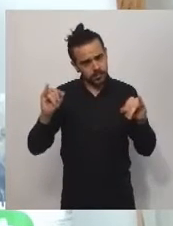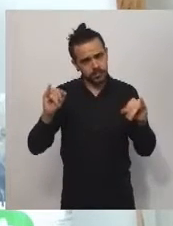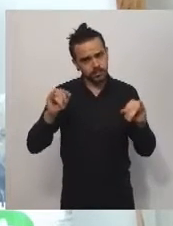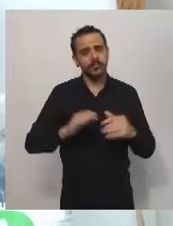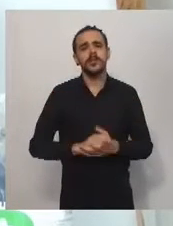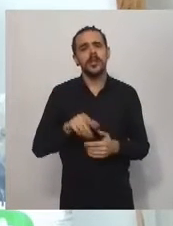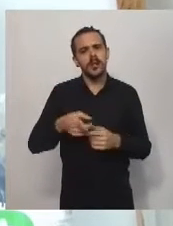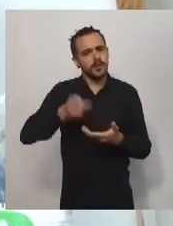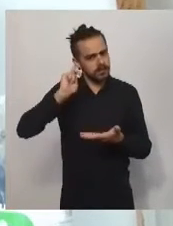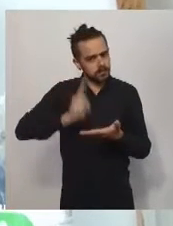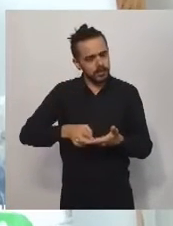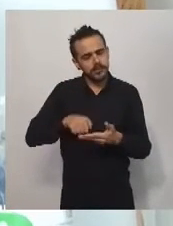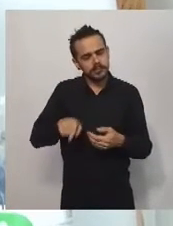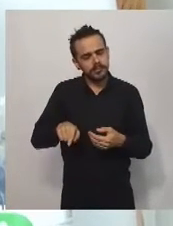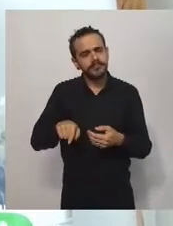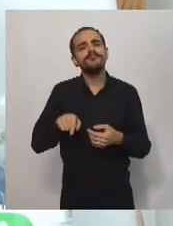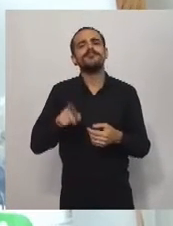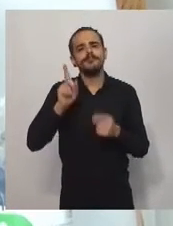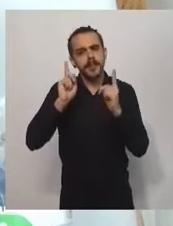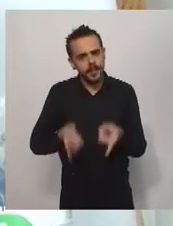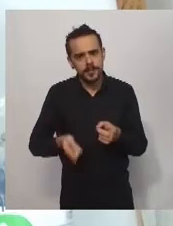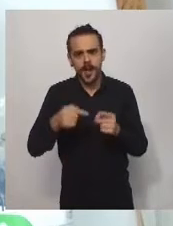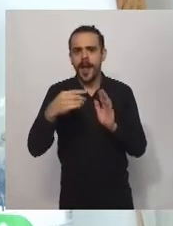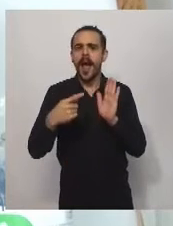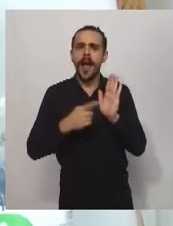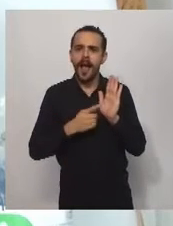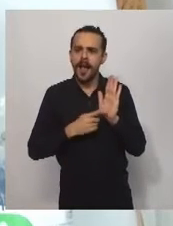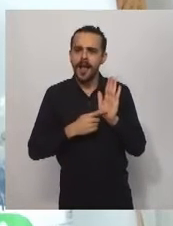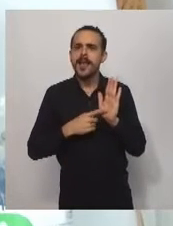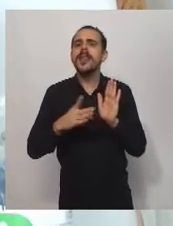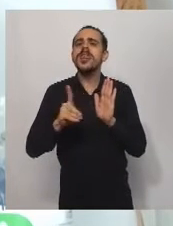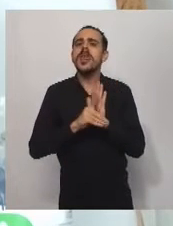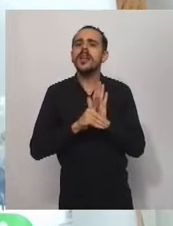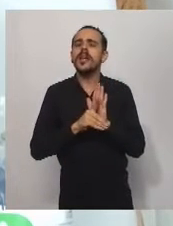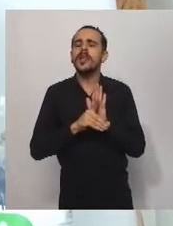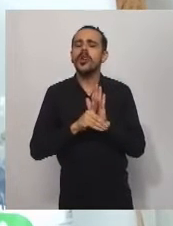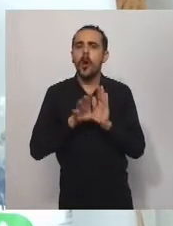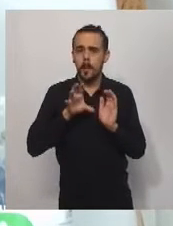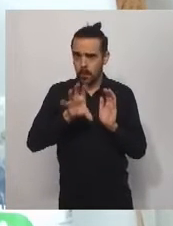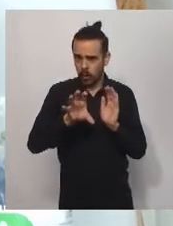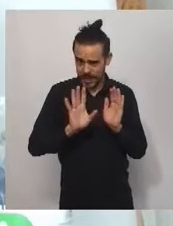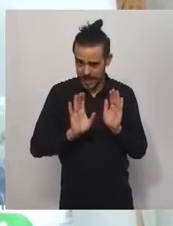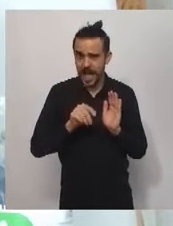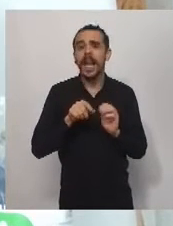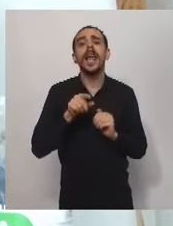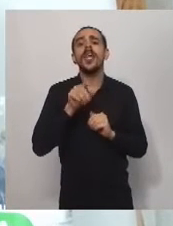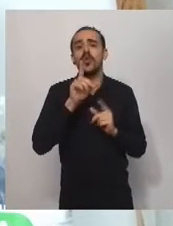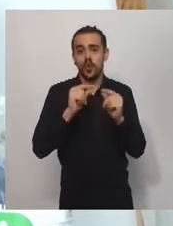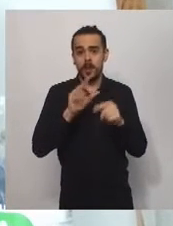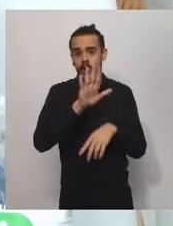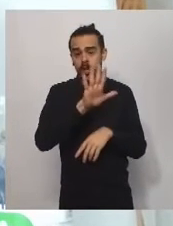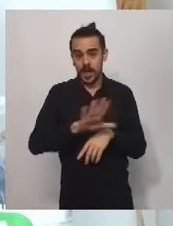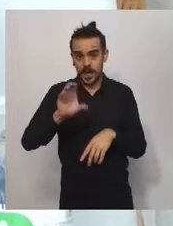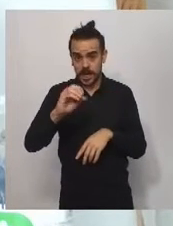determinó incluir dentro de los alcances del decreto provincial 506, a